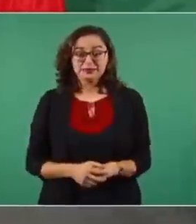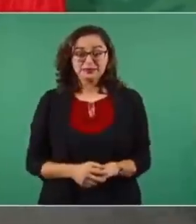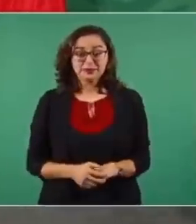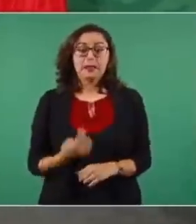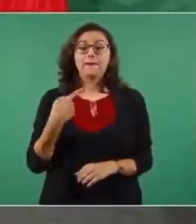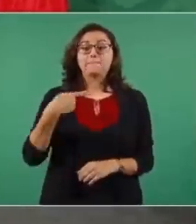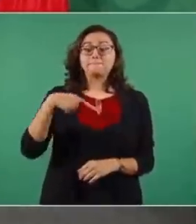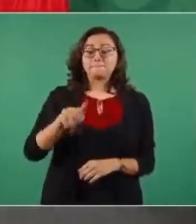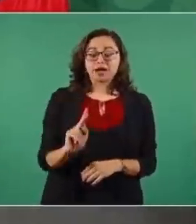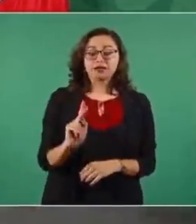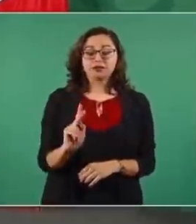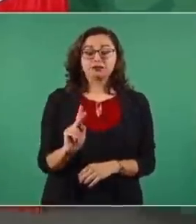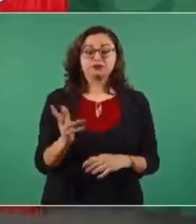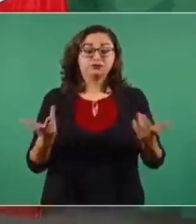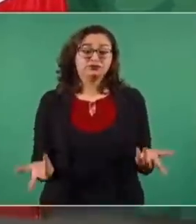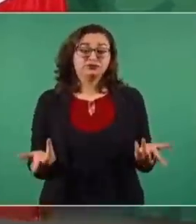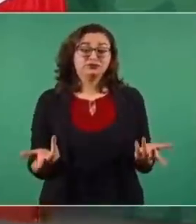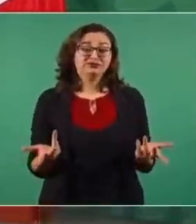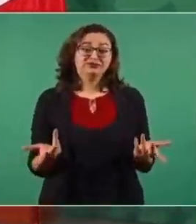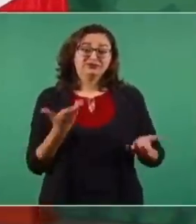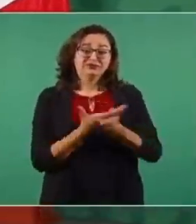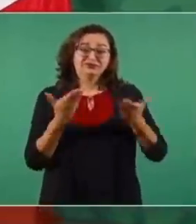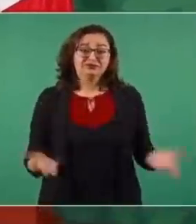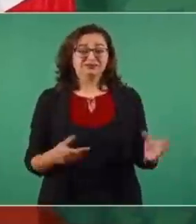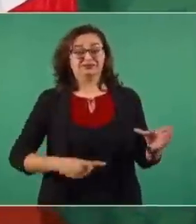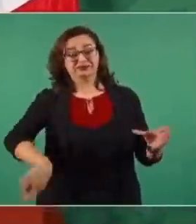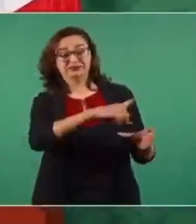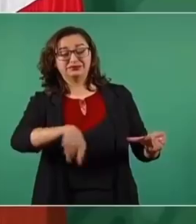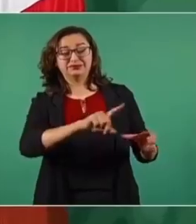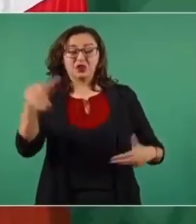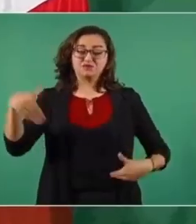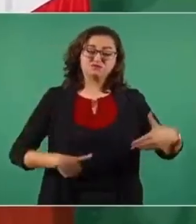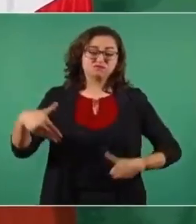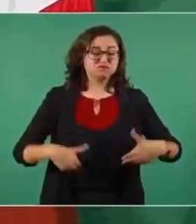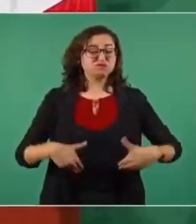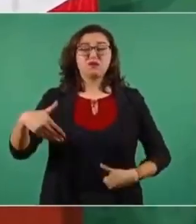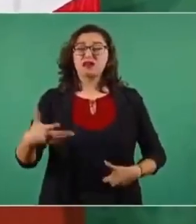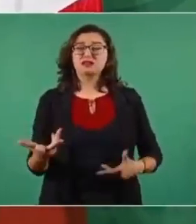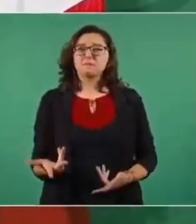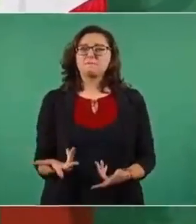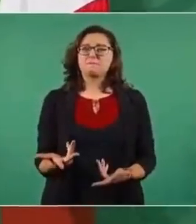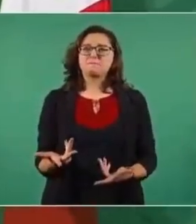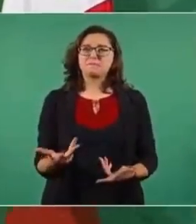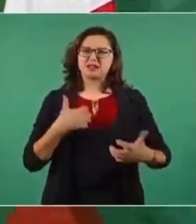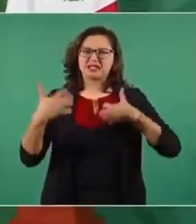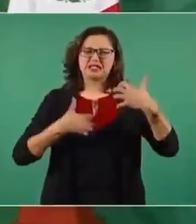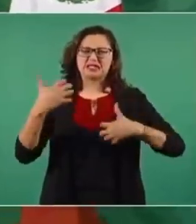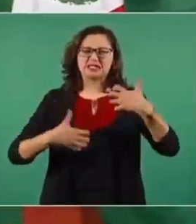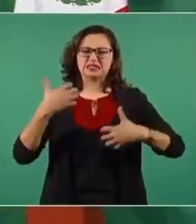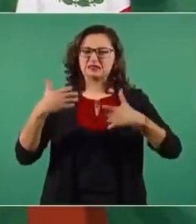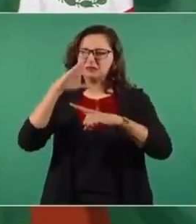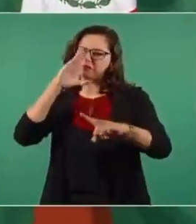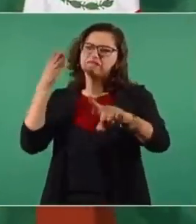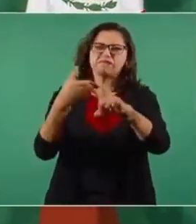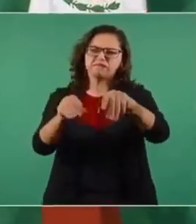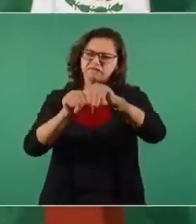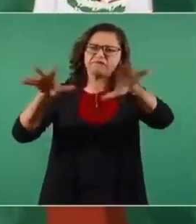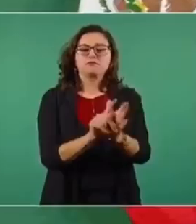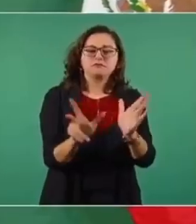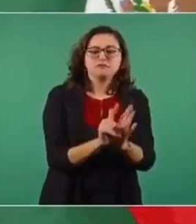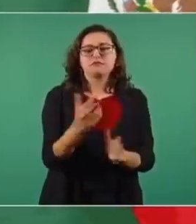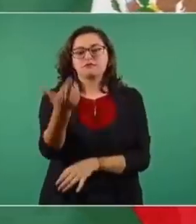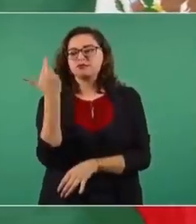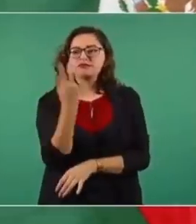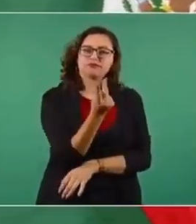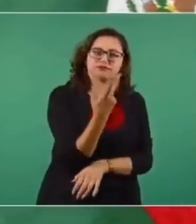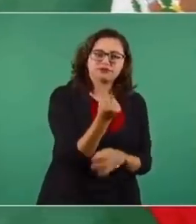Pero toda su molestia, su inconformidad la han canalizado a través de los medios de información.